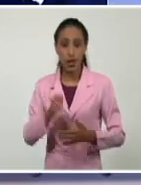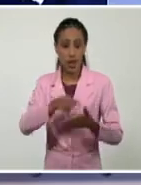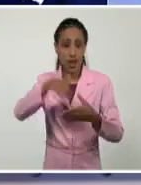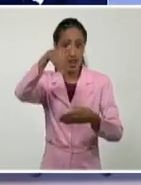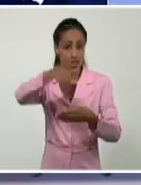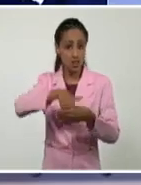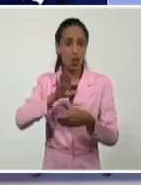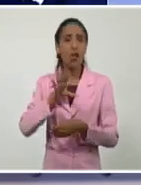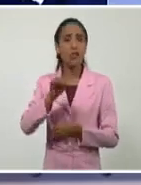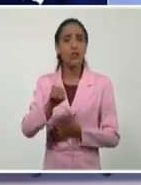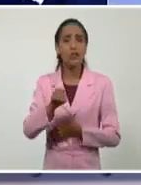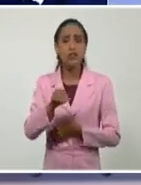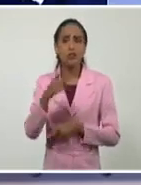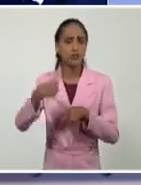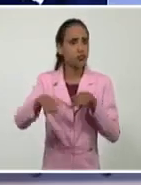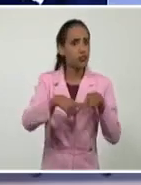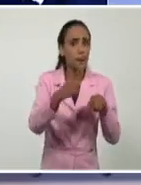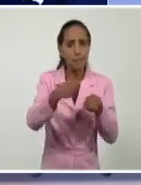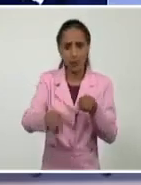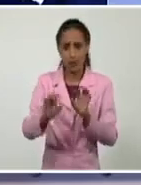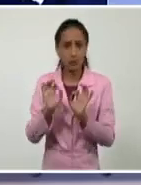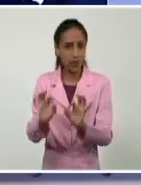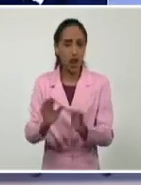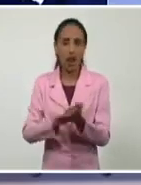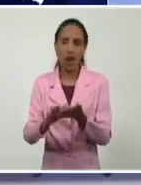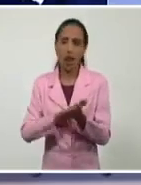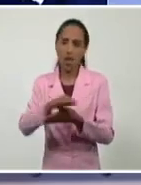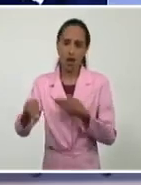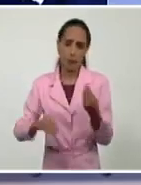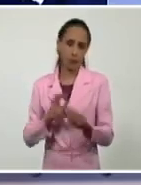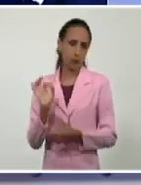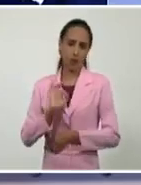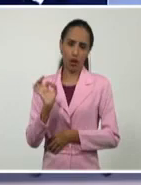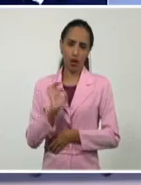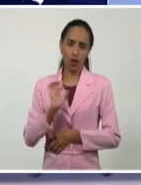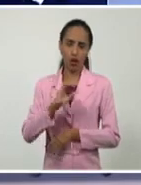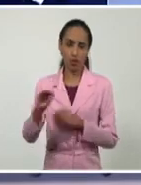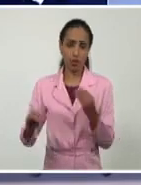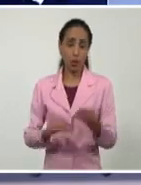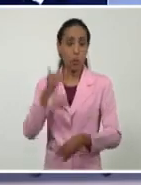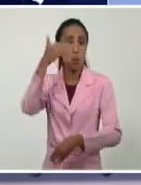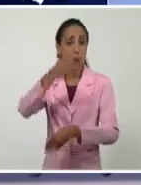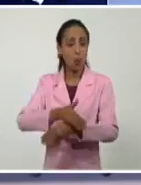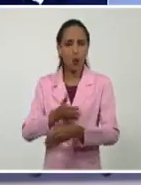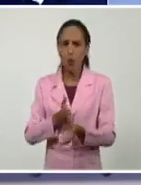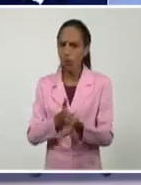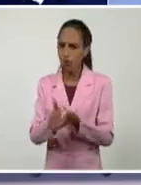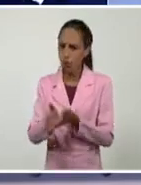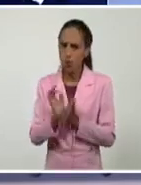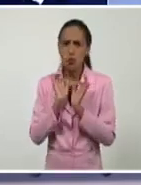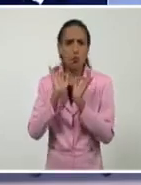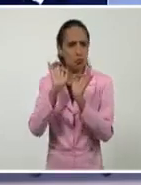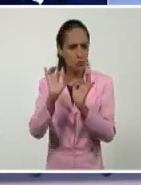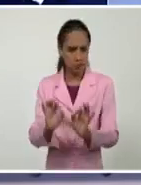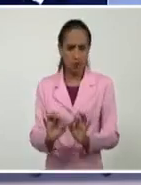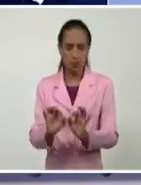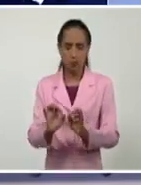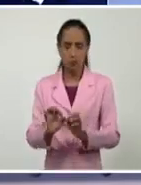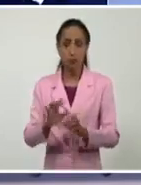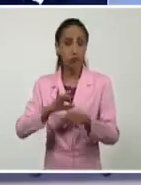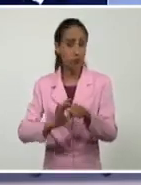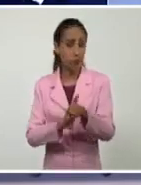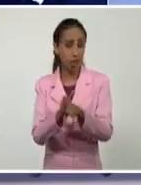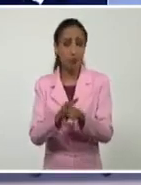Nada ha cambiado, al menos, no todavía. El bloqueo persiste con la misma hazaña con que persiste la COVID